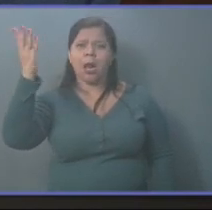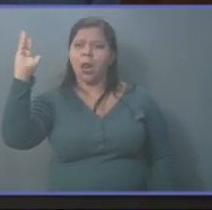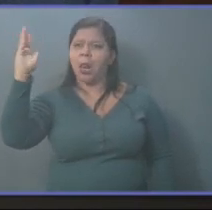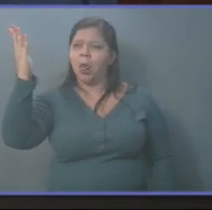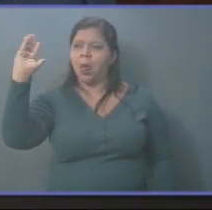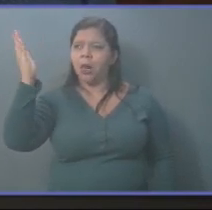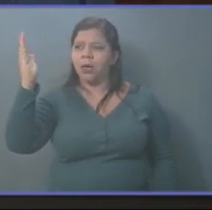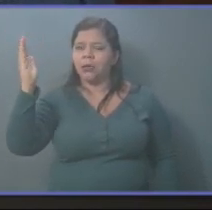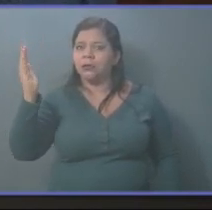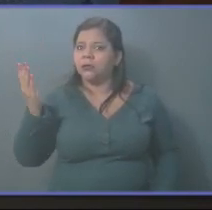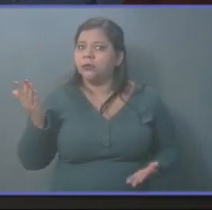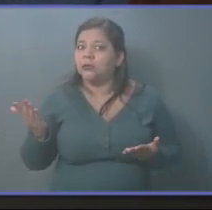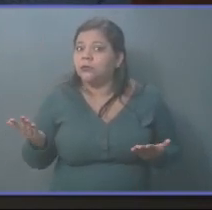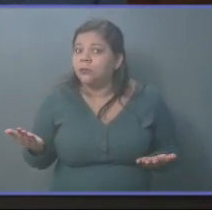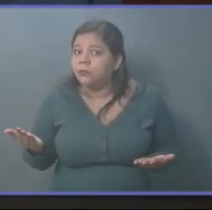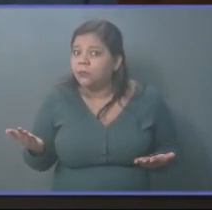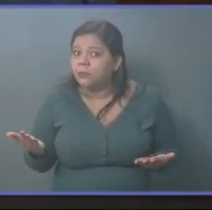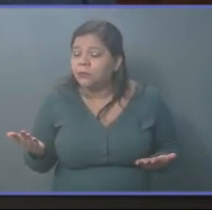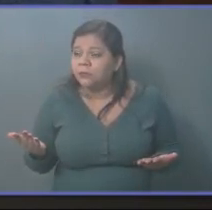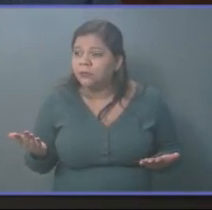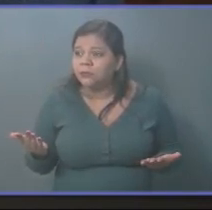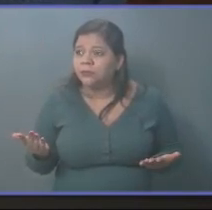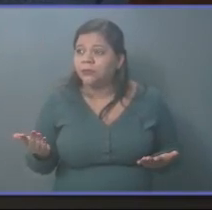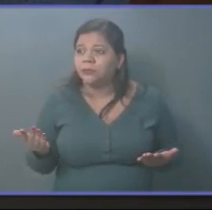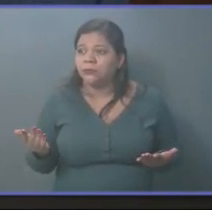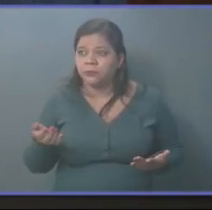pero no son no son